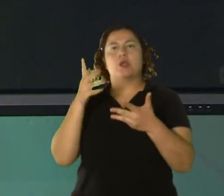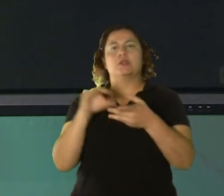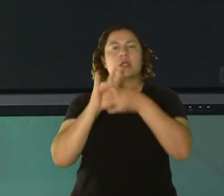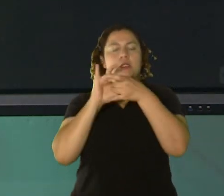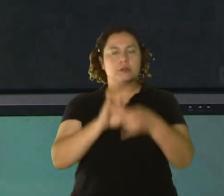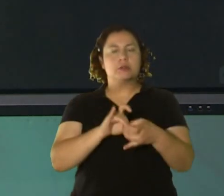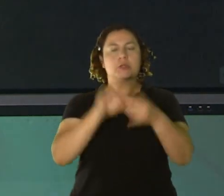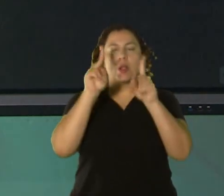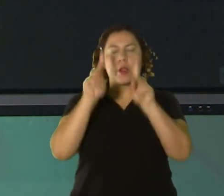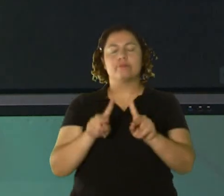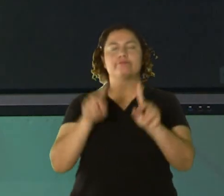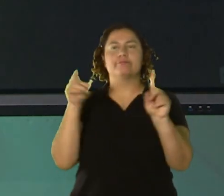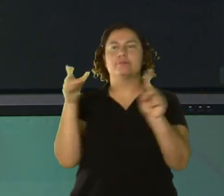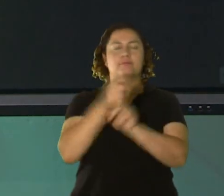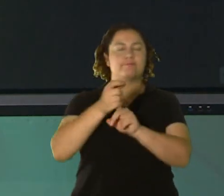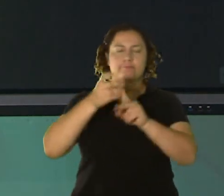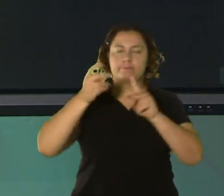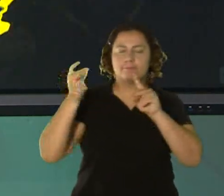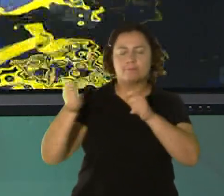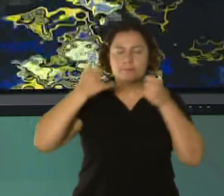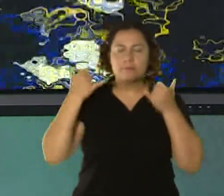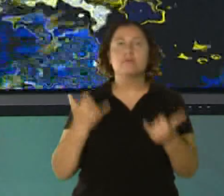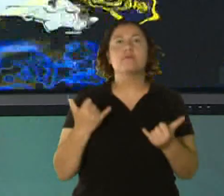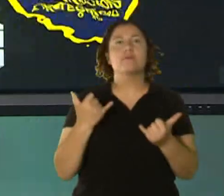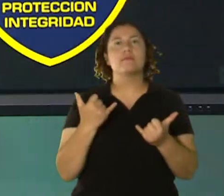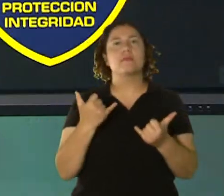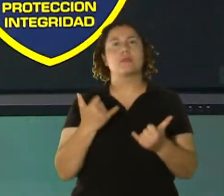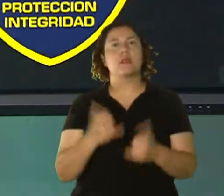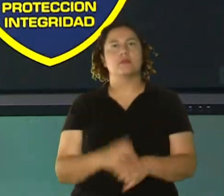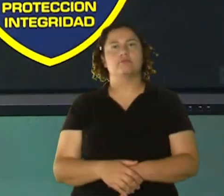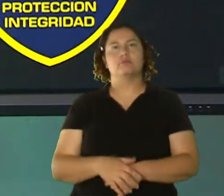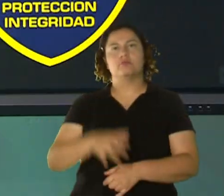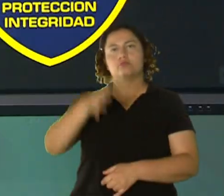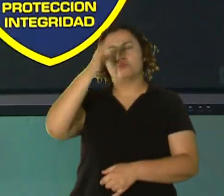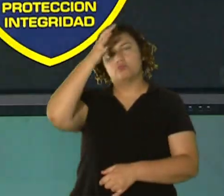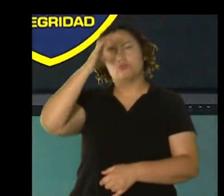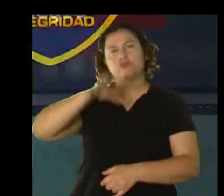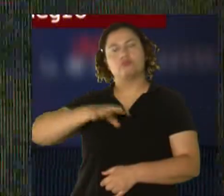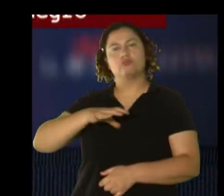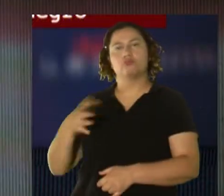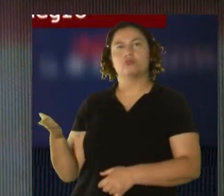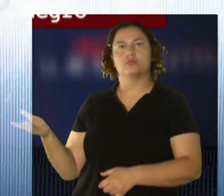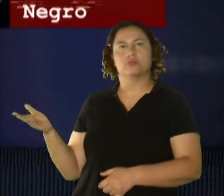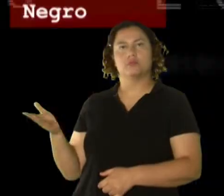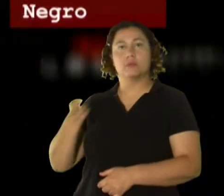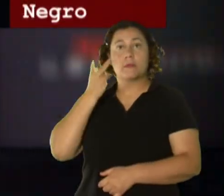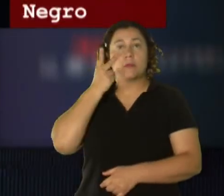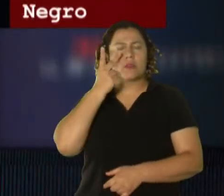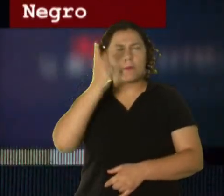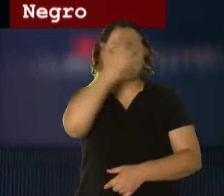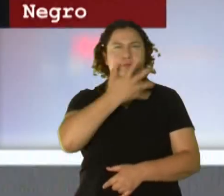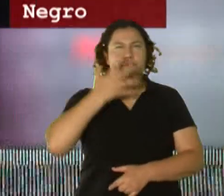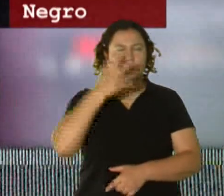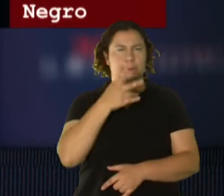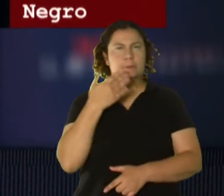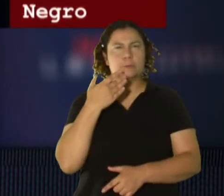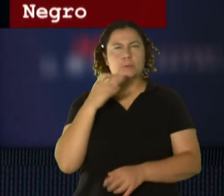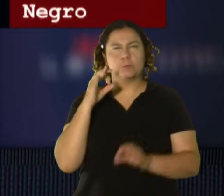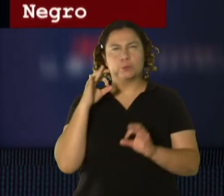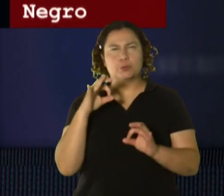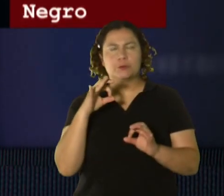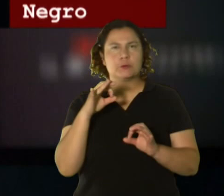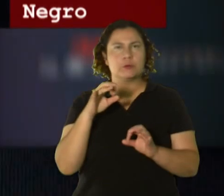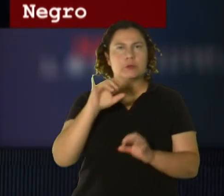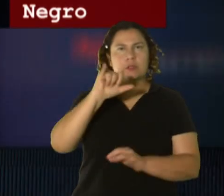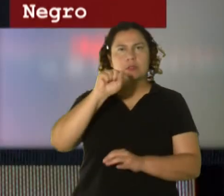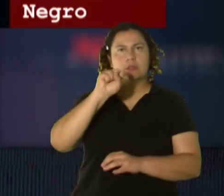arrestada de inmediato. Y es este muchacho. Vean ustedes el rostro bien, vean ustedes bien, se llama Ismael